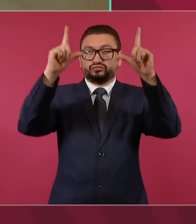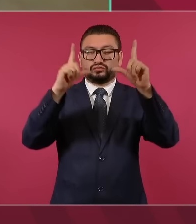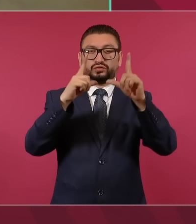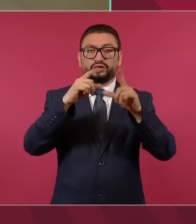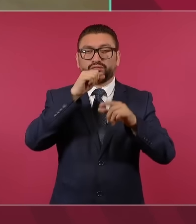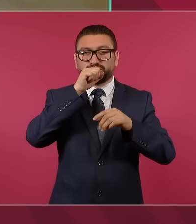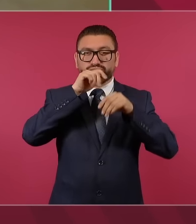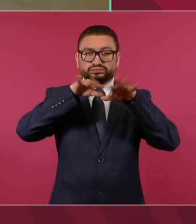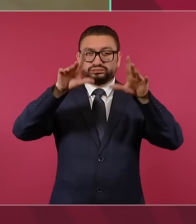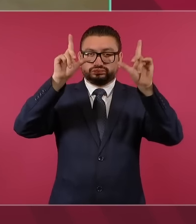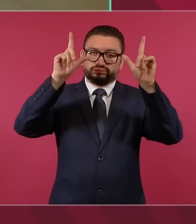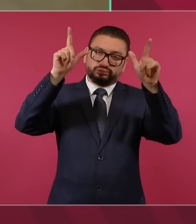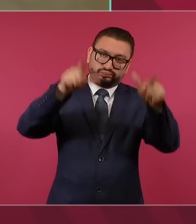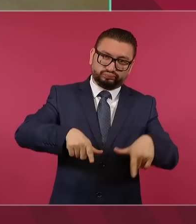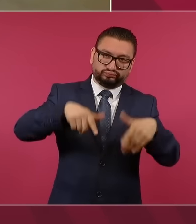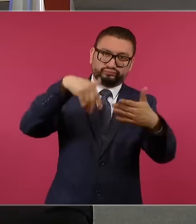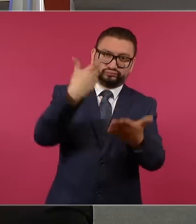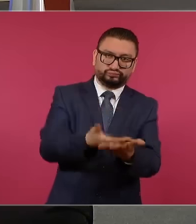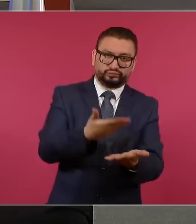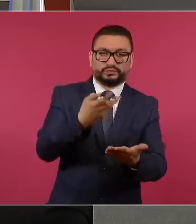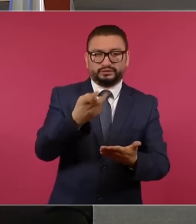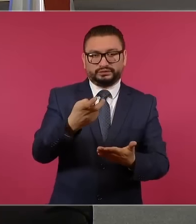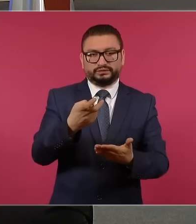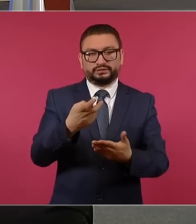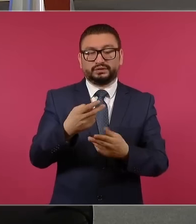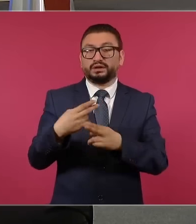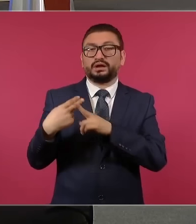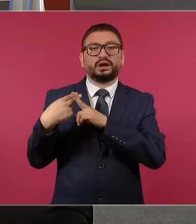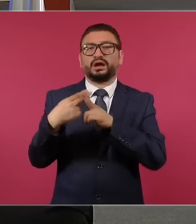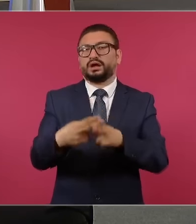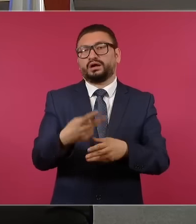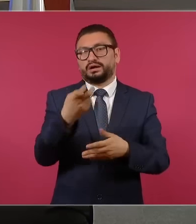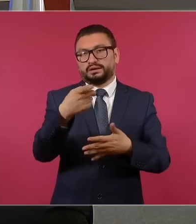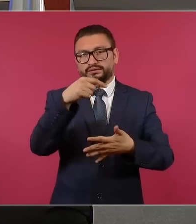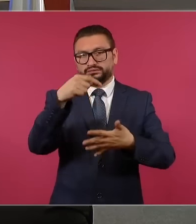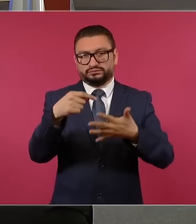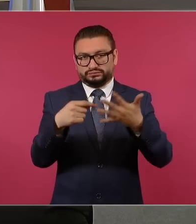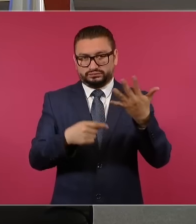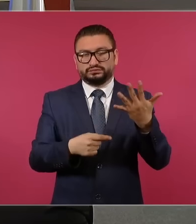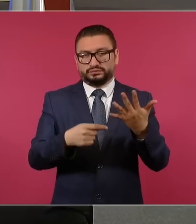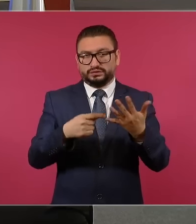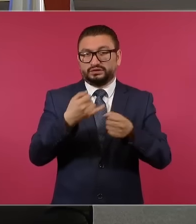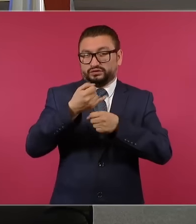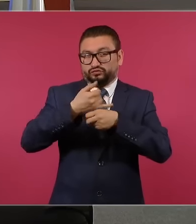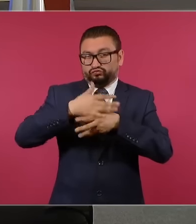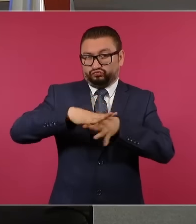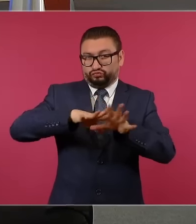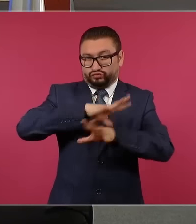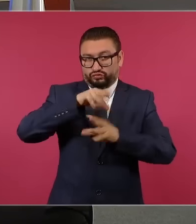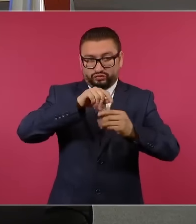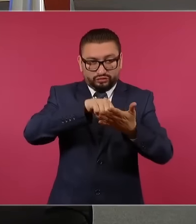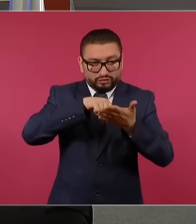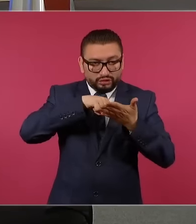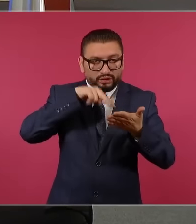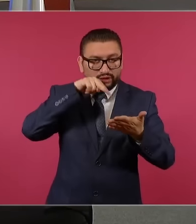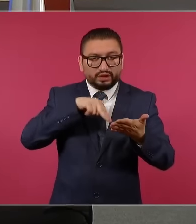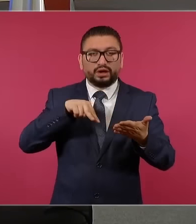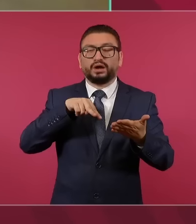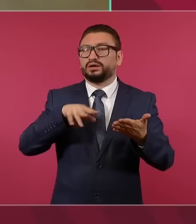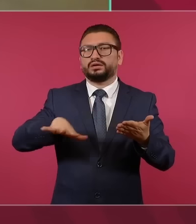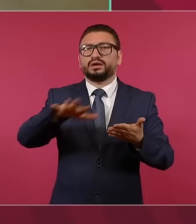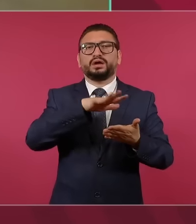Hasta el momento, señor presidente, en el informe preliminar no tenemos